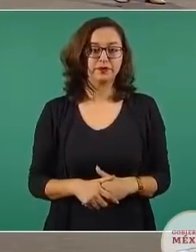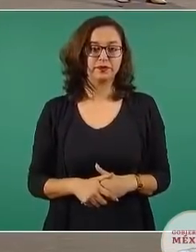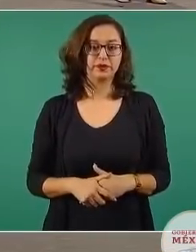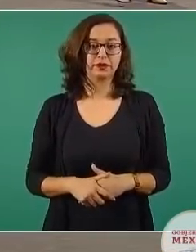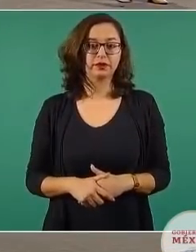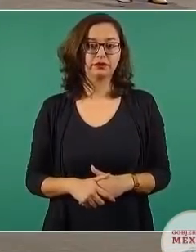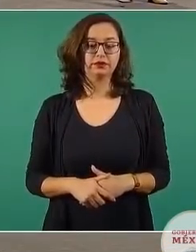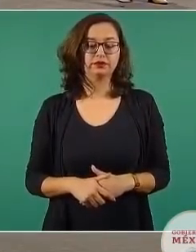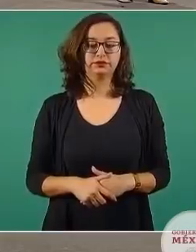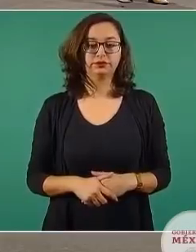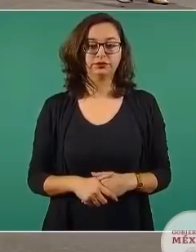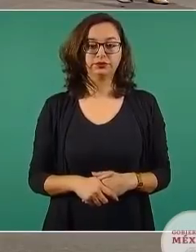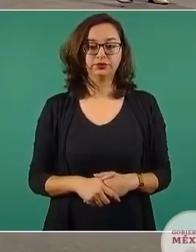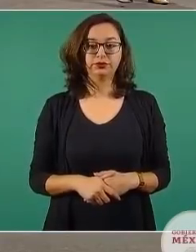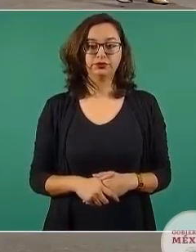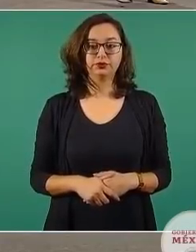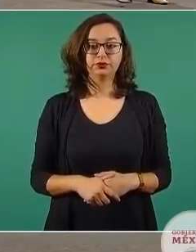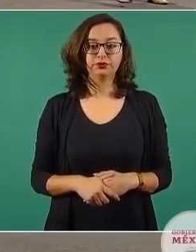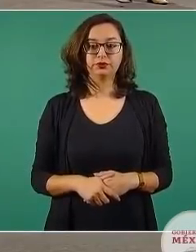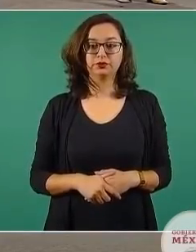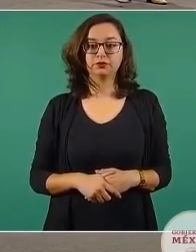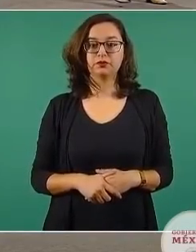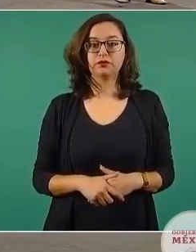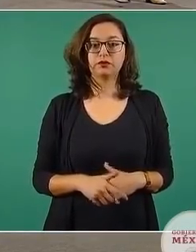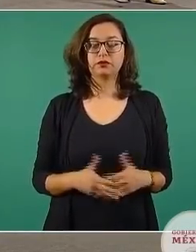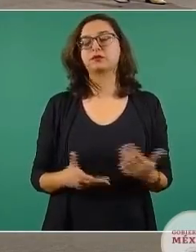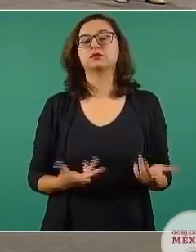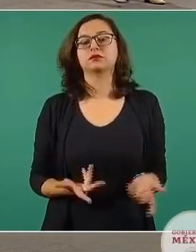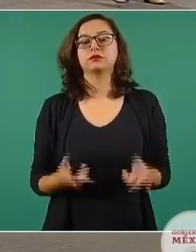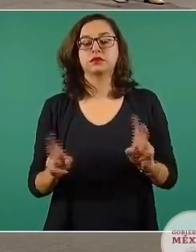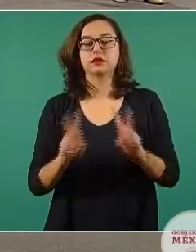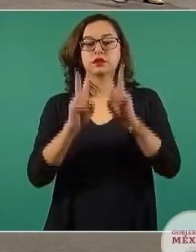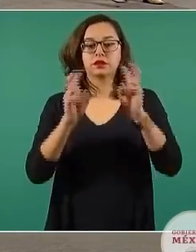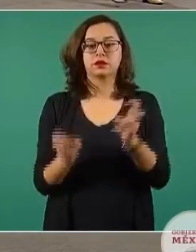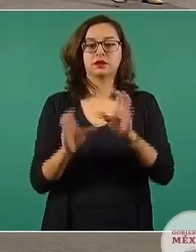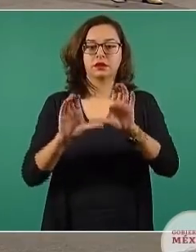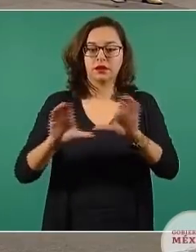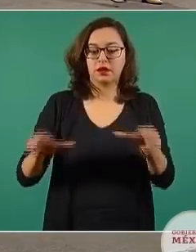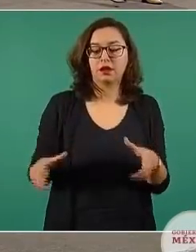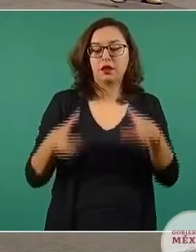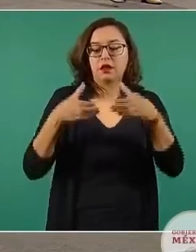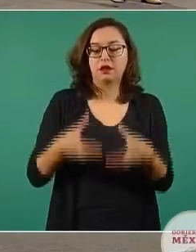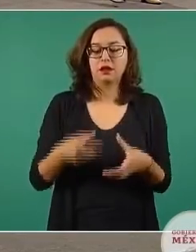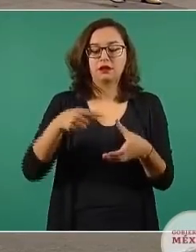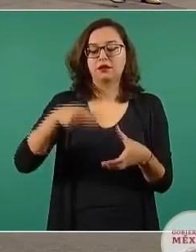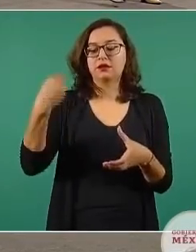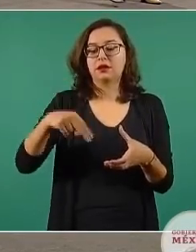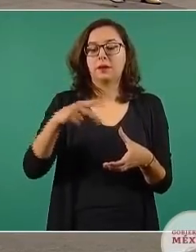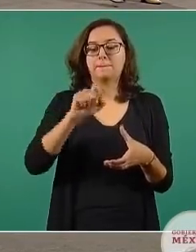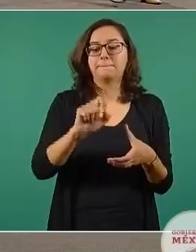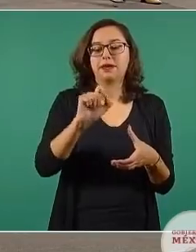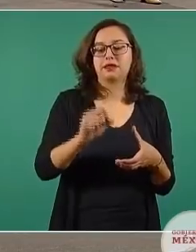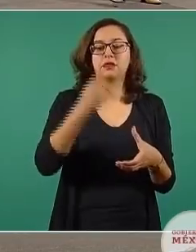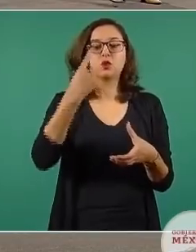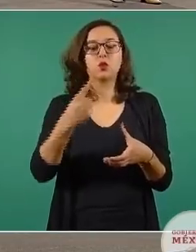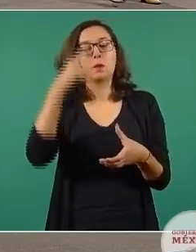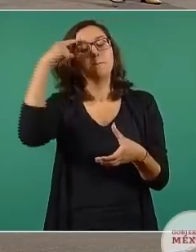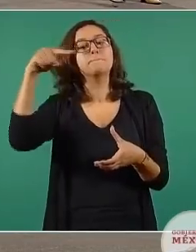Bien, la colección era 21, el 21 nació hace unos meses